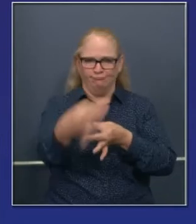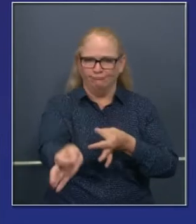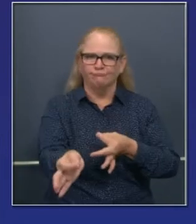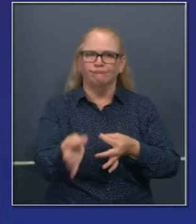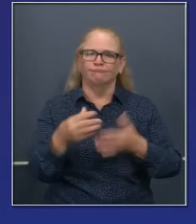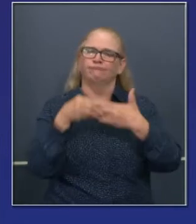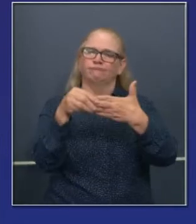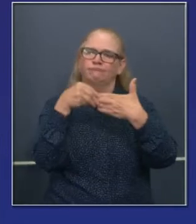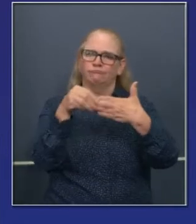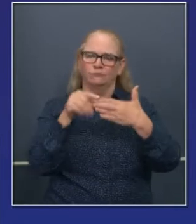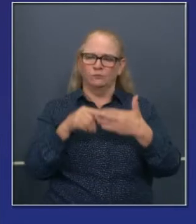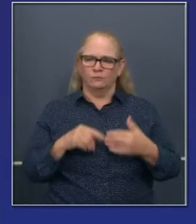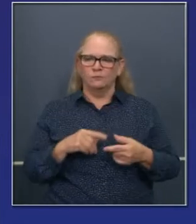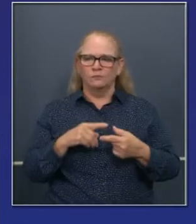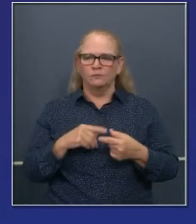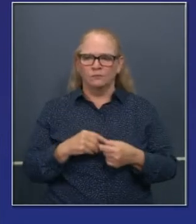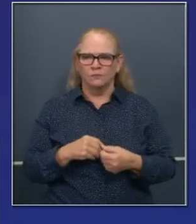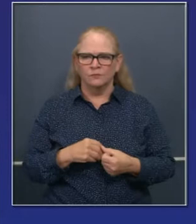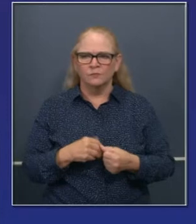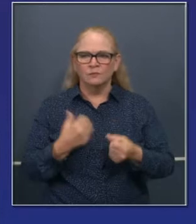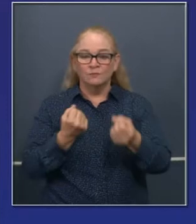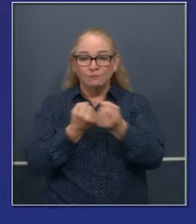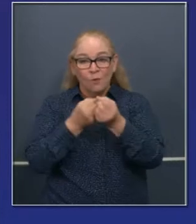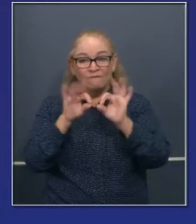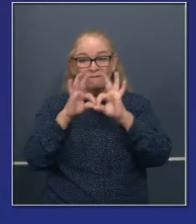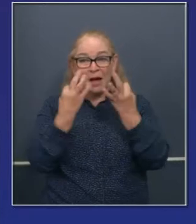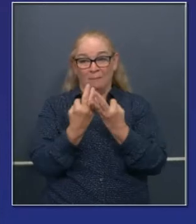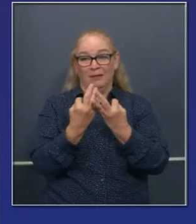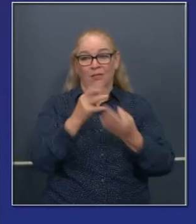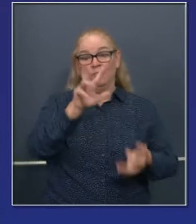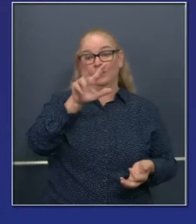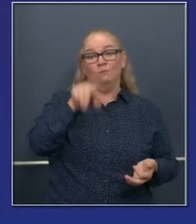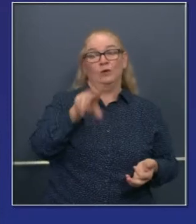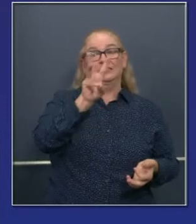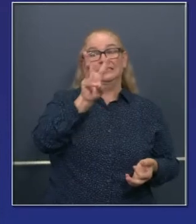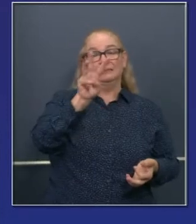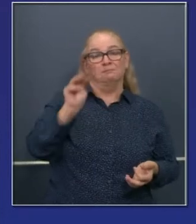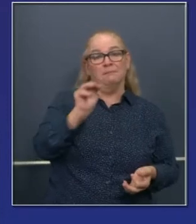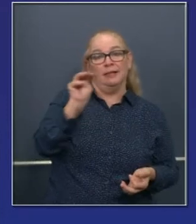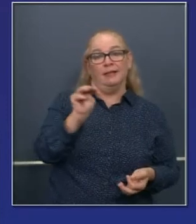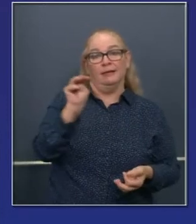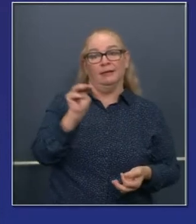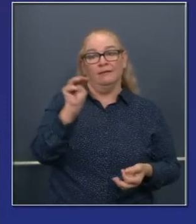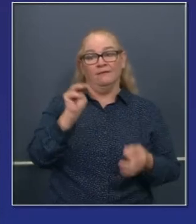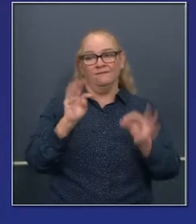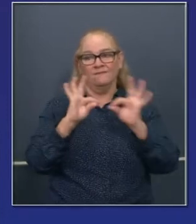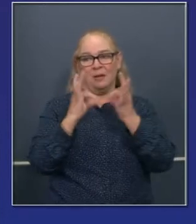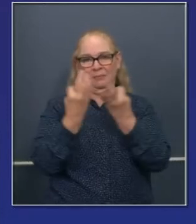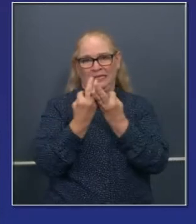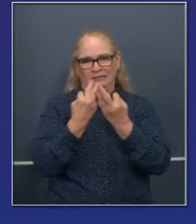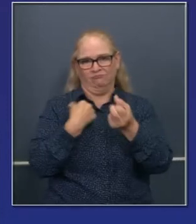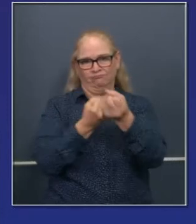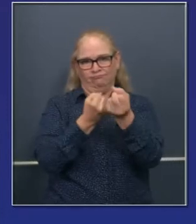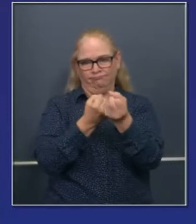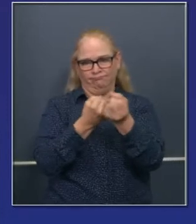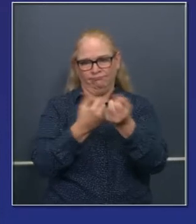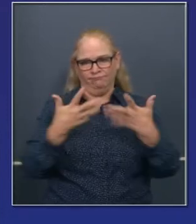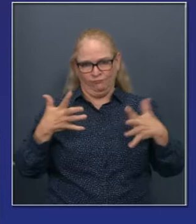economía apoyando a familias que trabajan, 3.6 millones de familias que trabajan. Ya han recibido